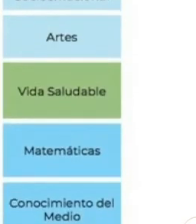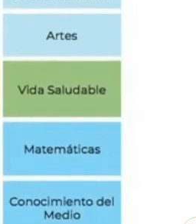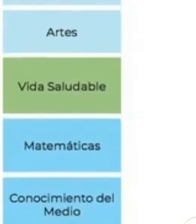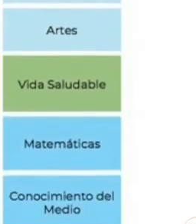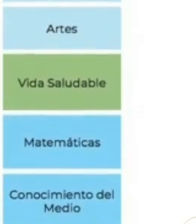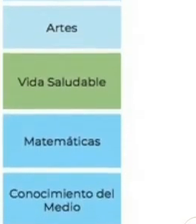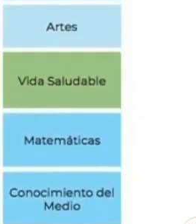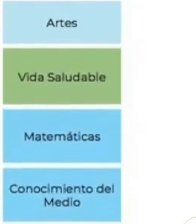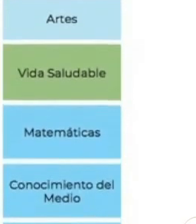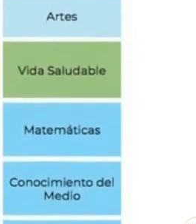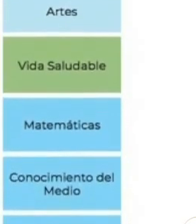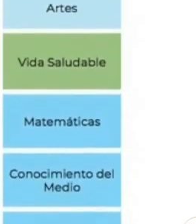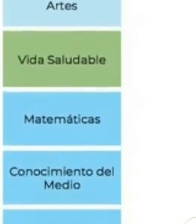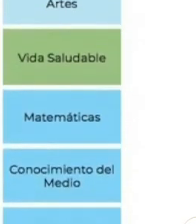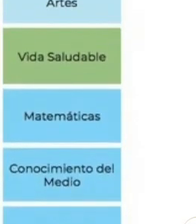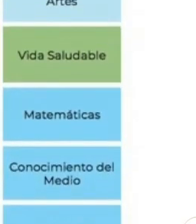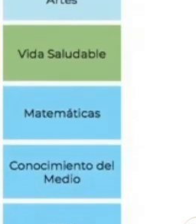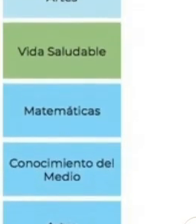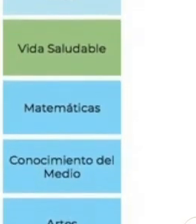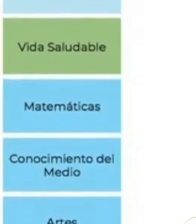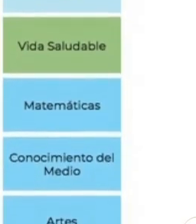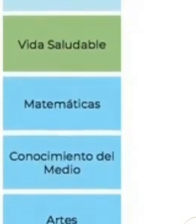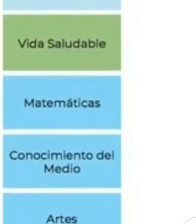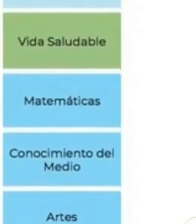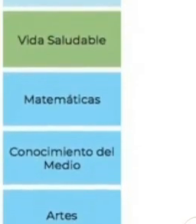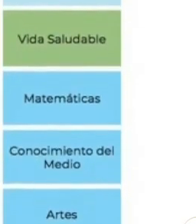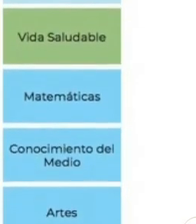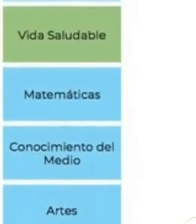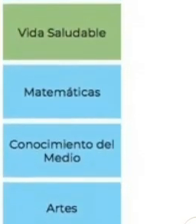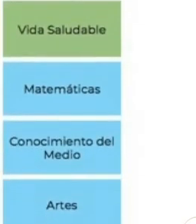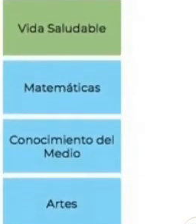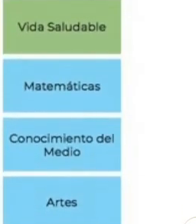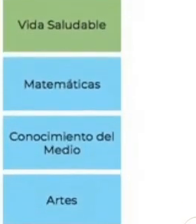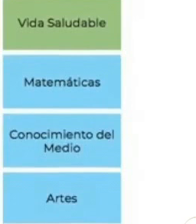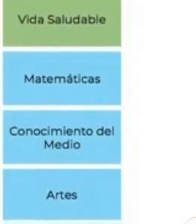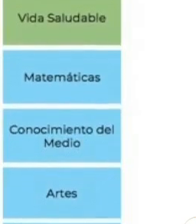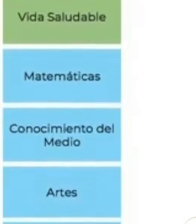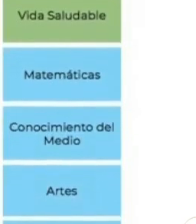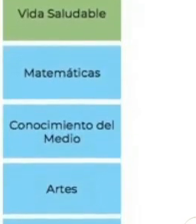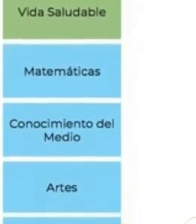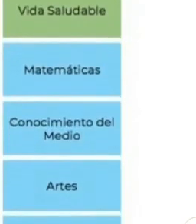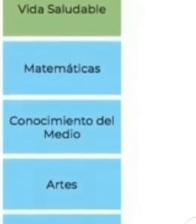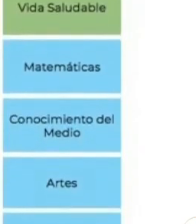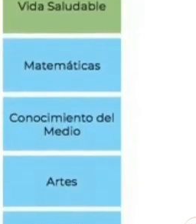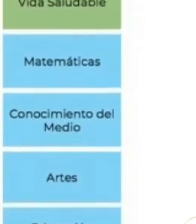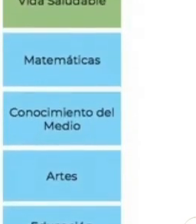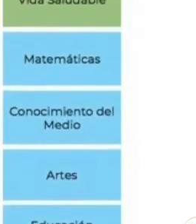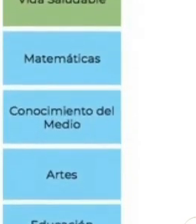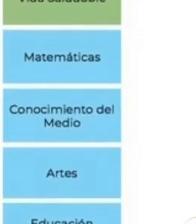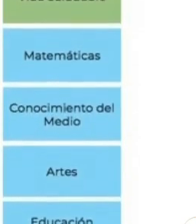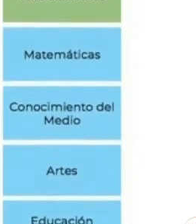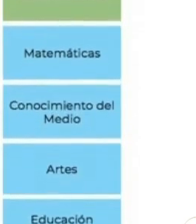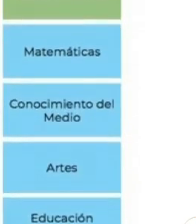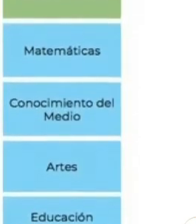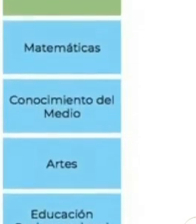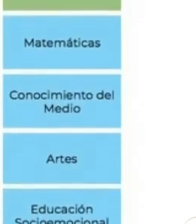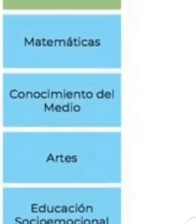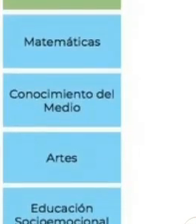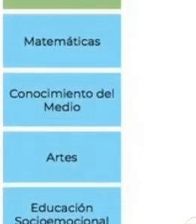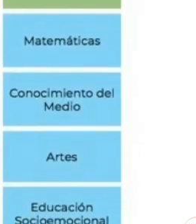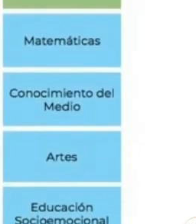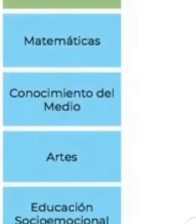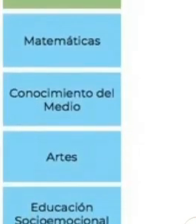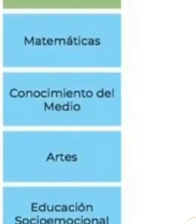clases de manera presencial, es algo que no se recomienda por parte de las autoridades sanitarias,